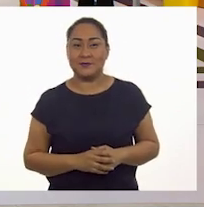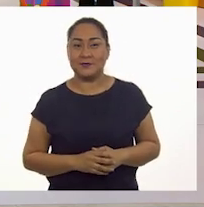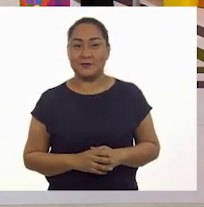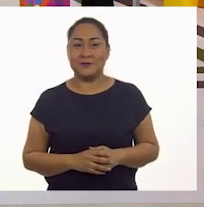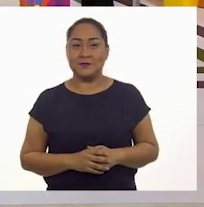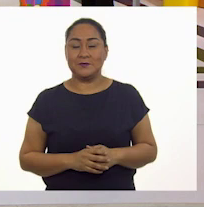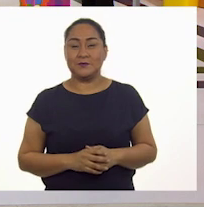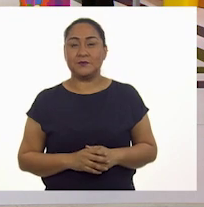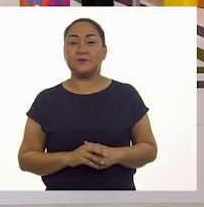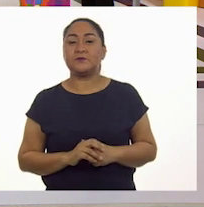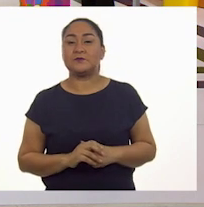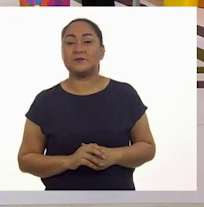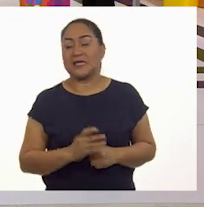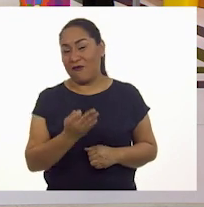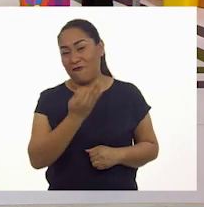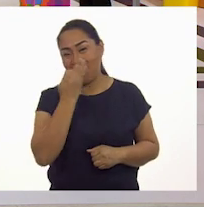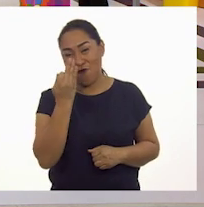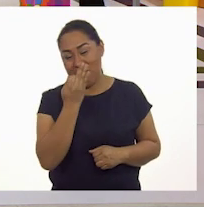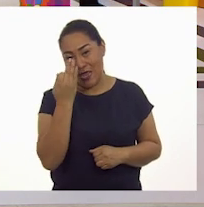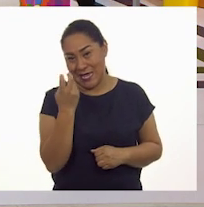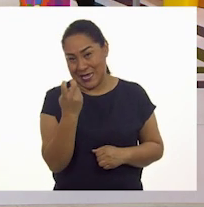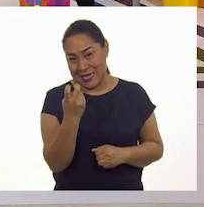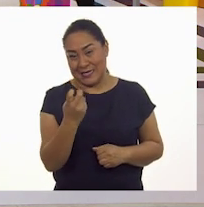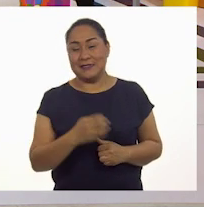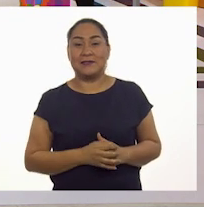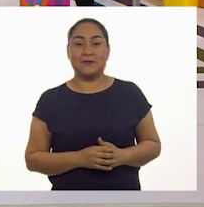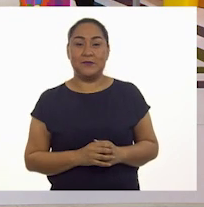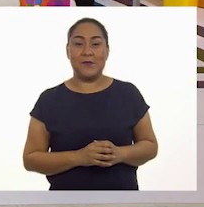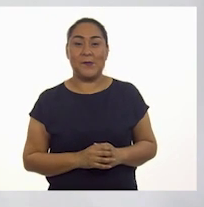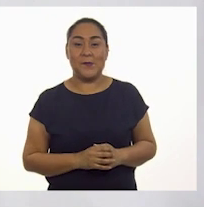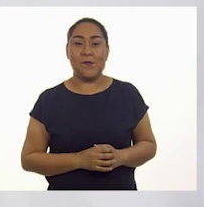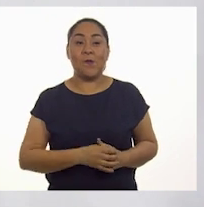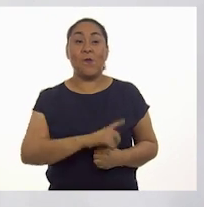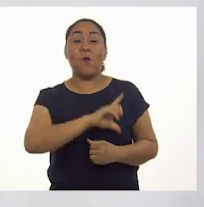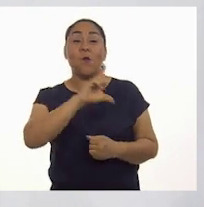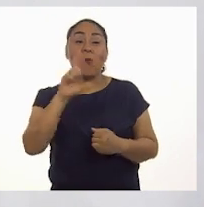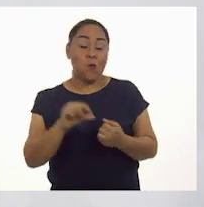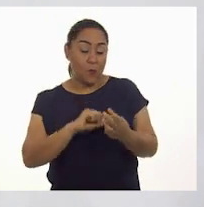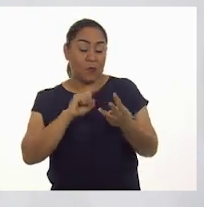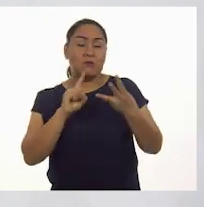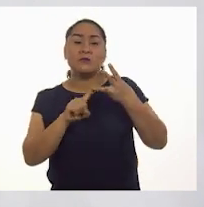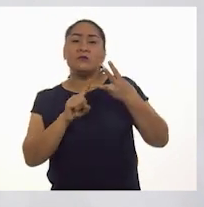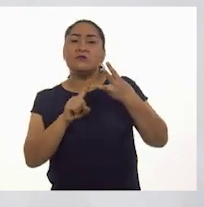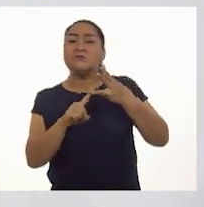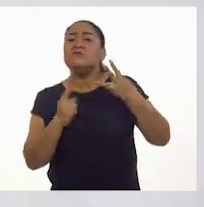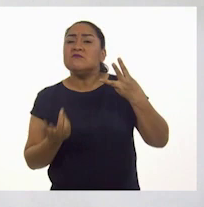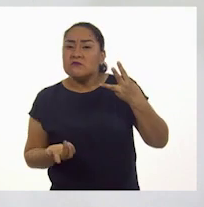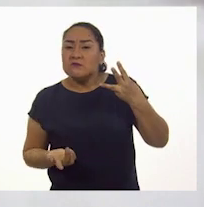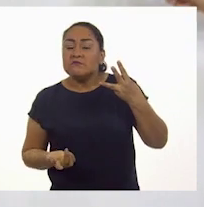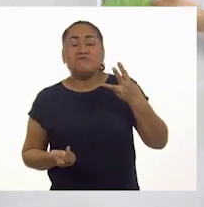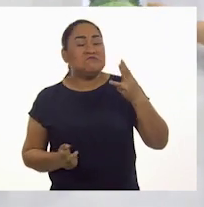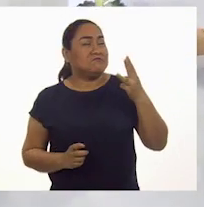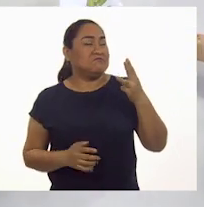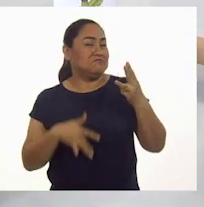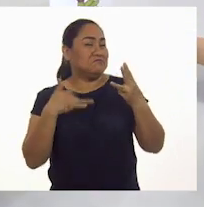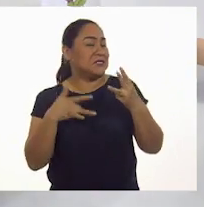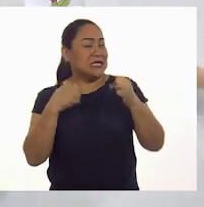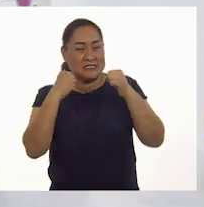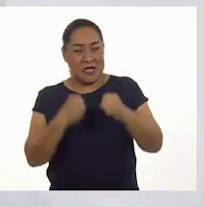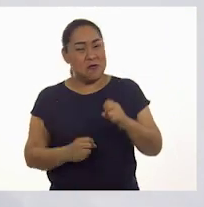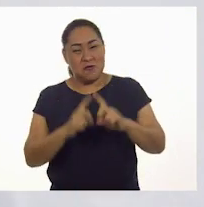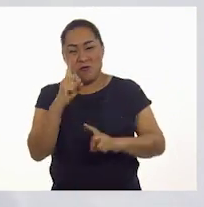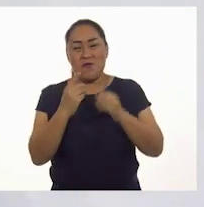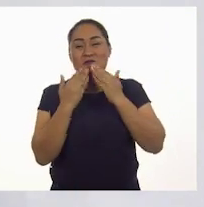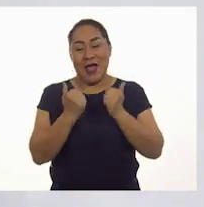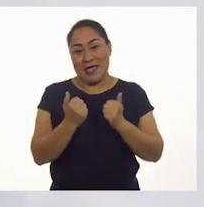...que es el botón de la flor. Muy bien. Y la número tres, yo creo que no hay duda. Ya tenemos la flor...